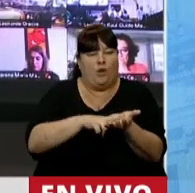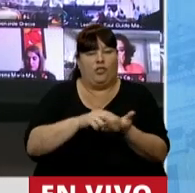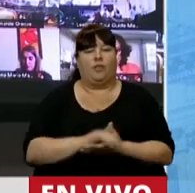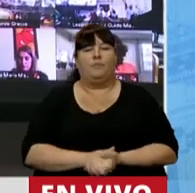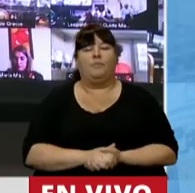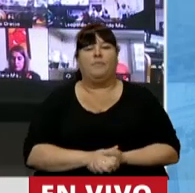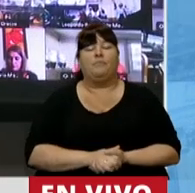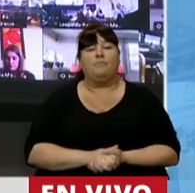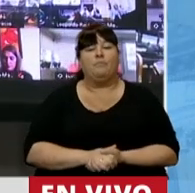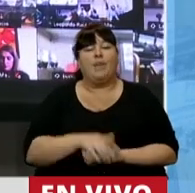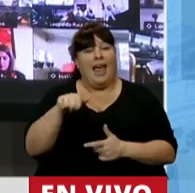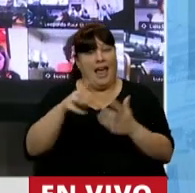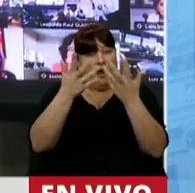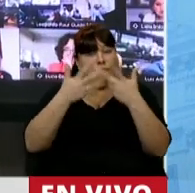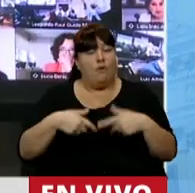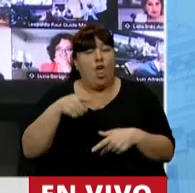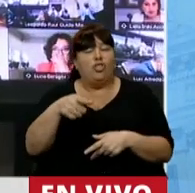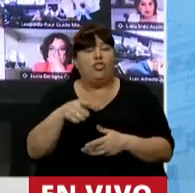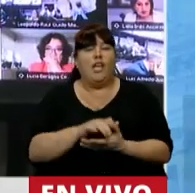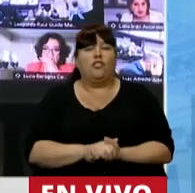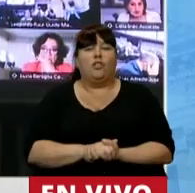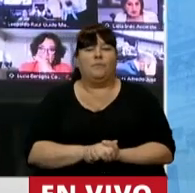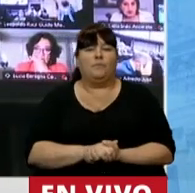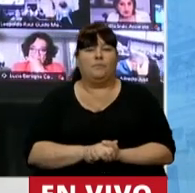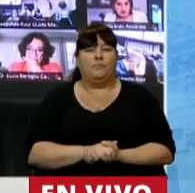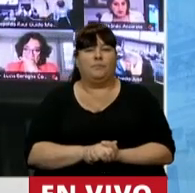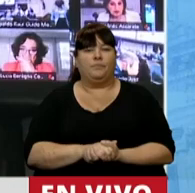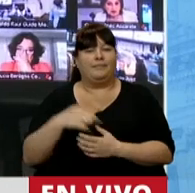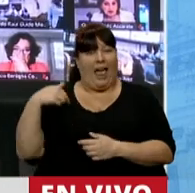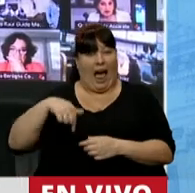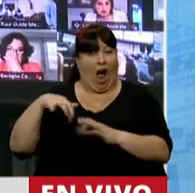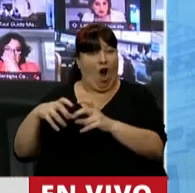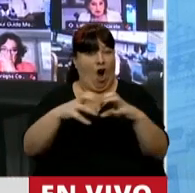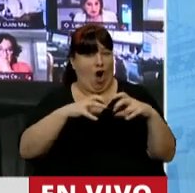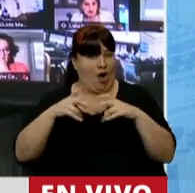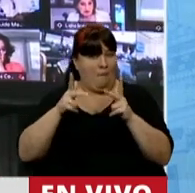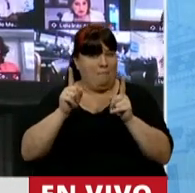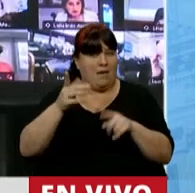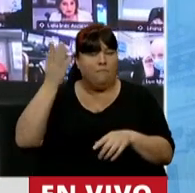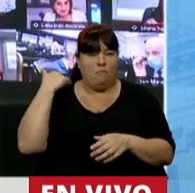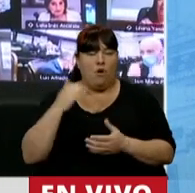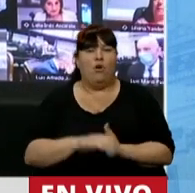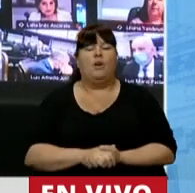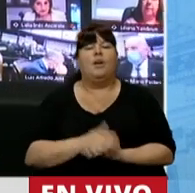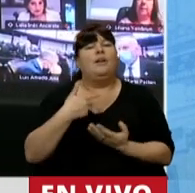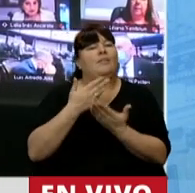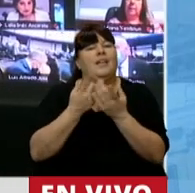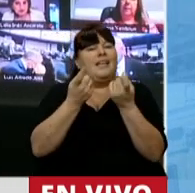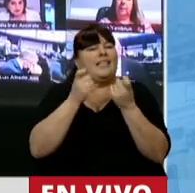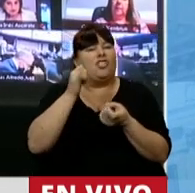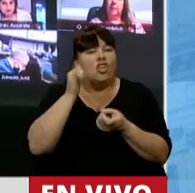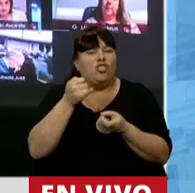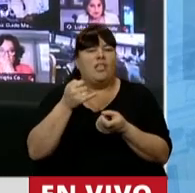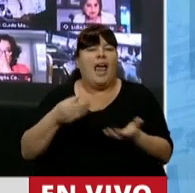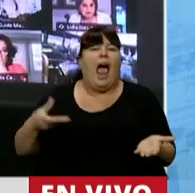En este proyecto que estamos tratando, como hemos dicho, planteamos la necesidad de